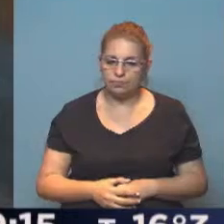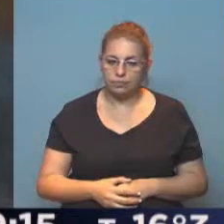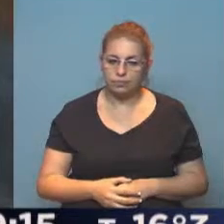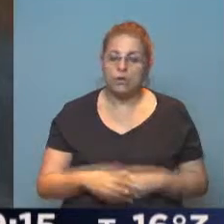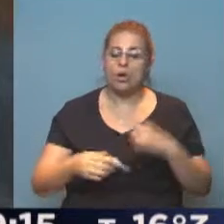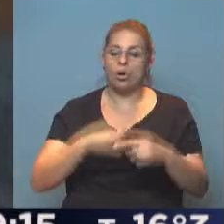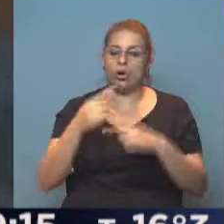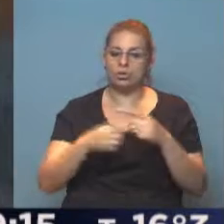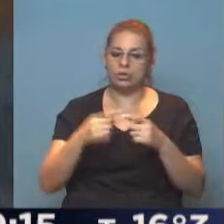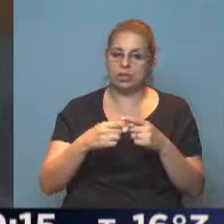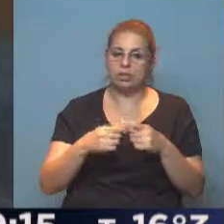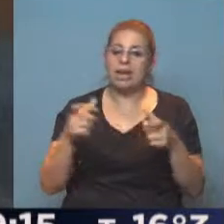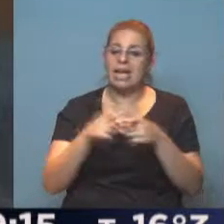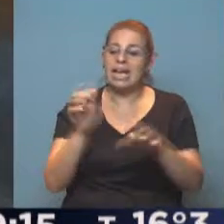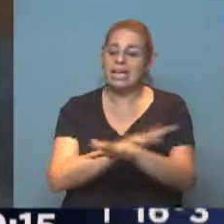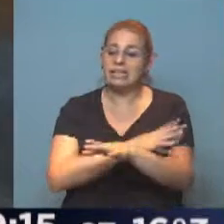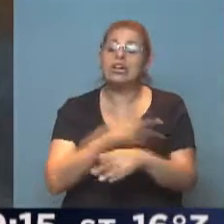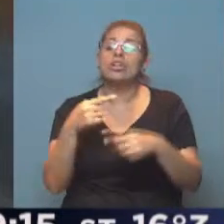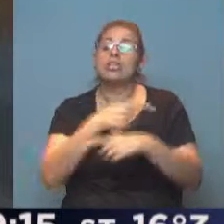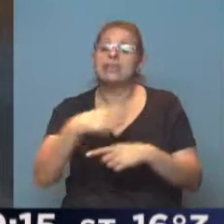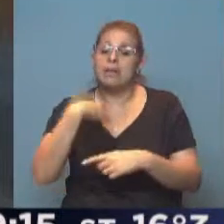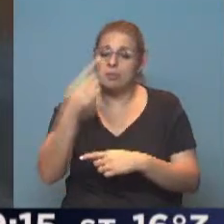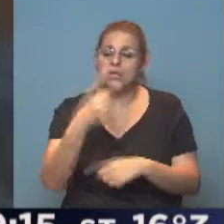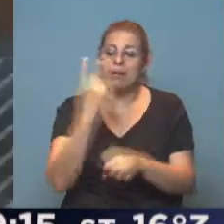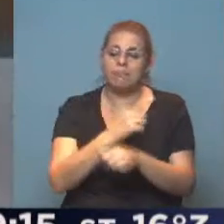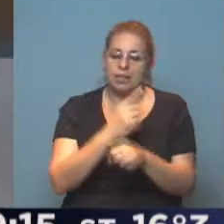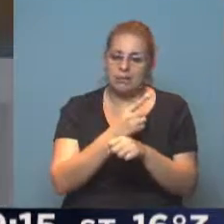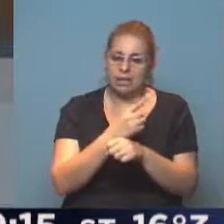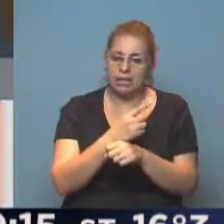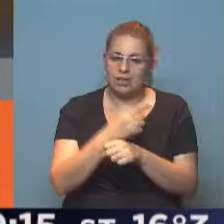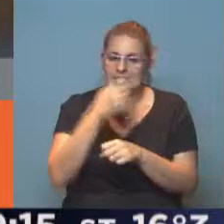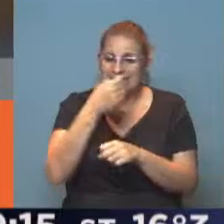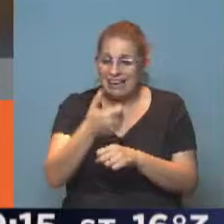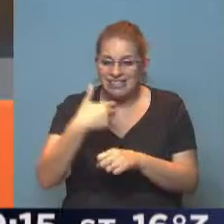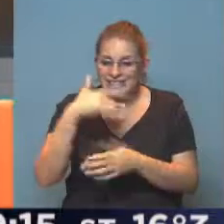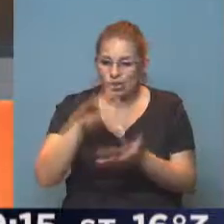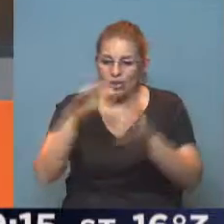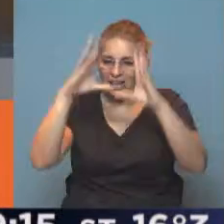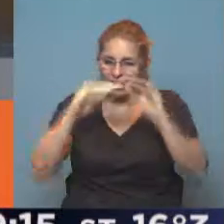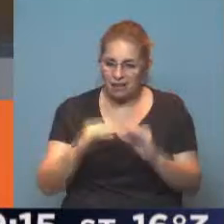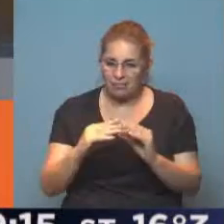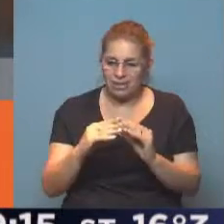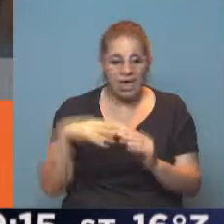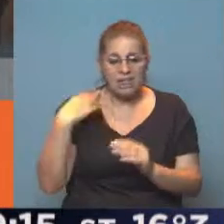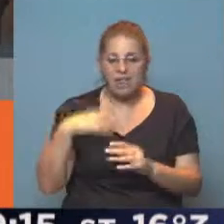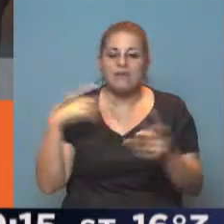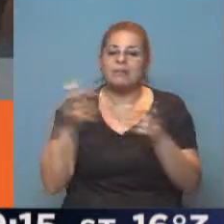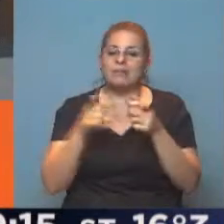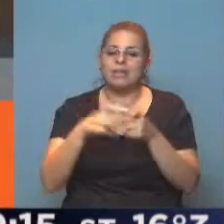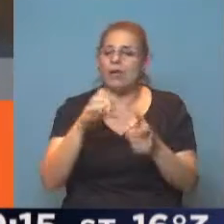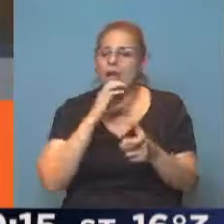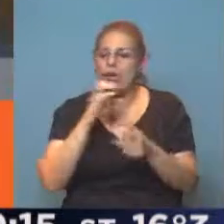Continuamos recorriendo los estrenos de la semana. El primero de ellos, llegando casi a la Navidad, no podía faltar una comedia navideña.